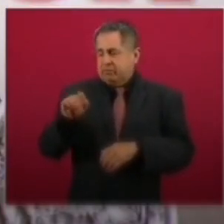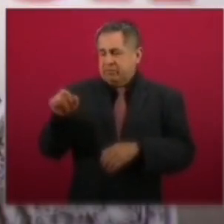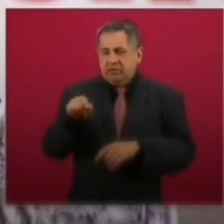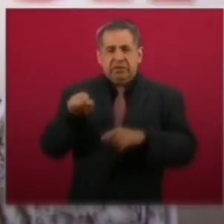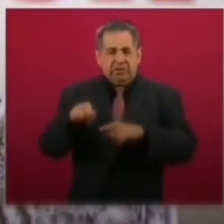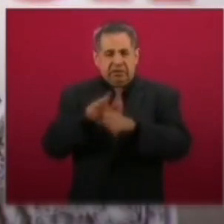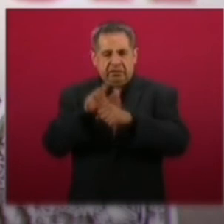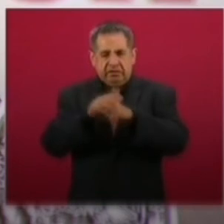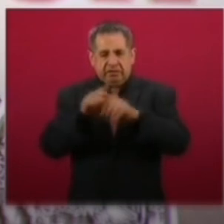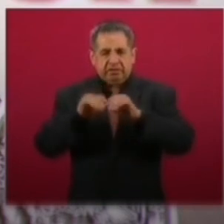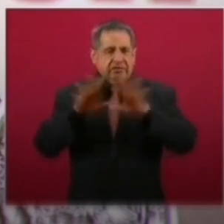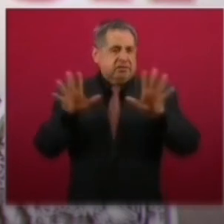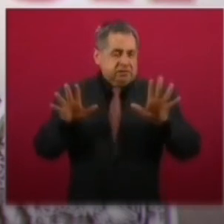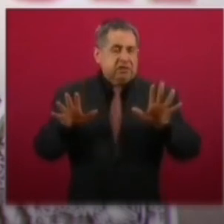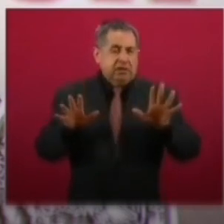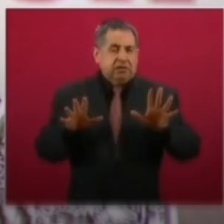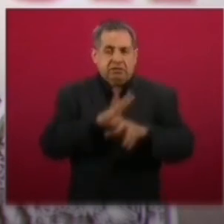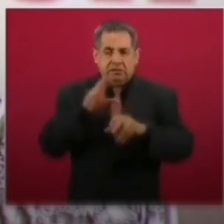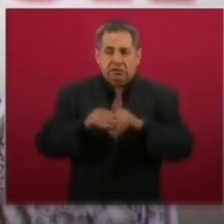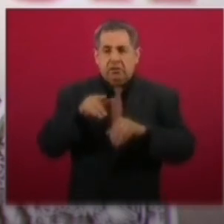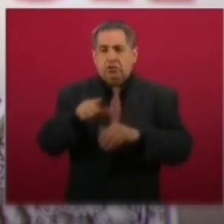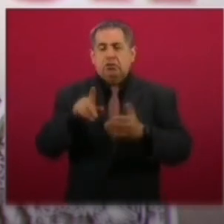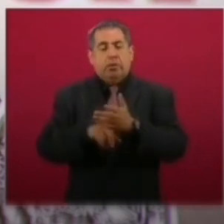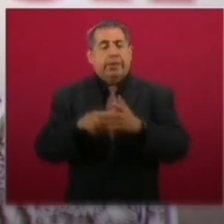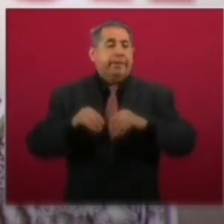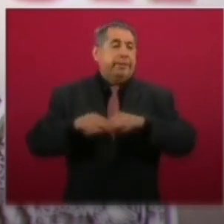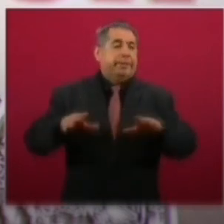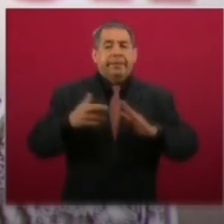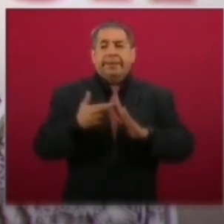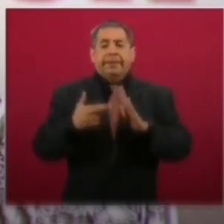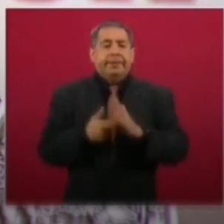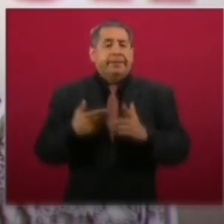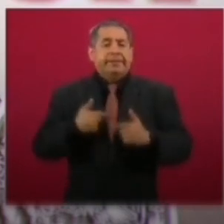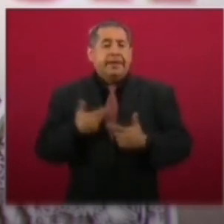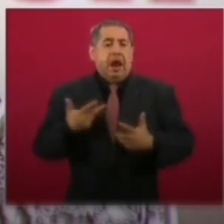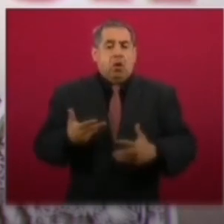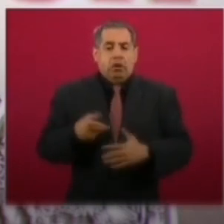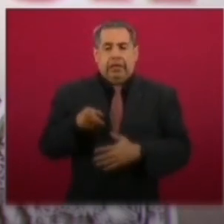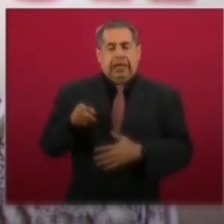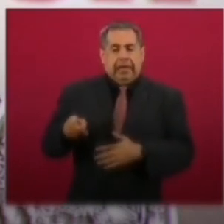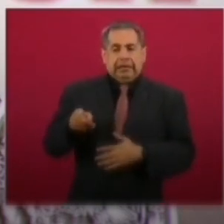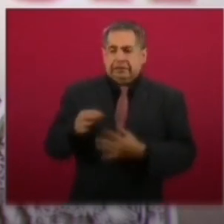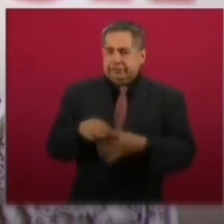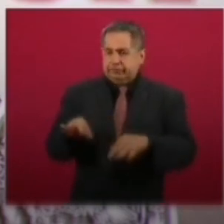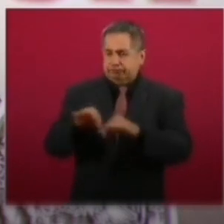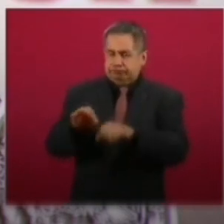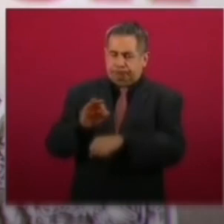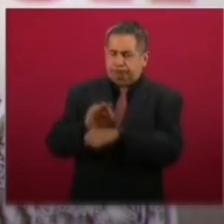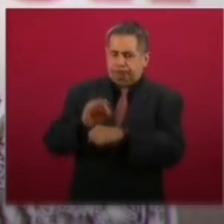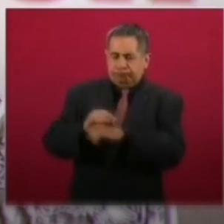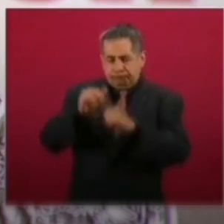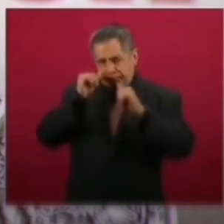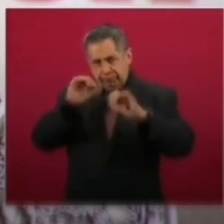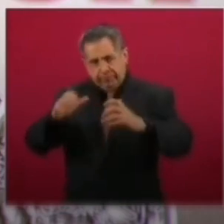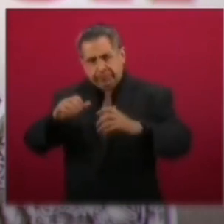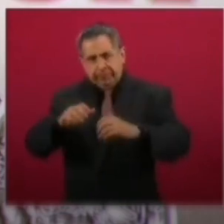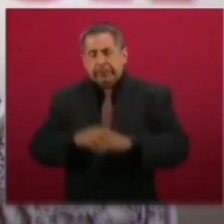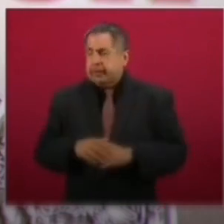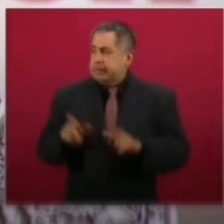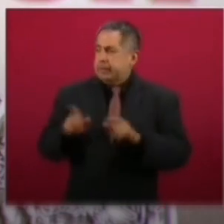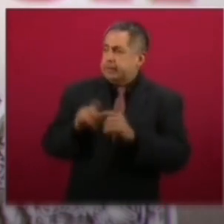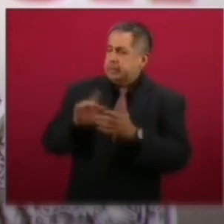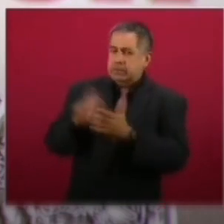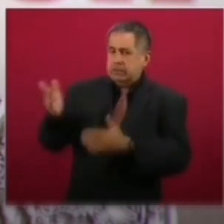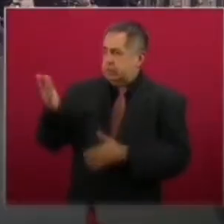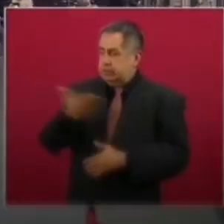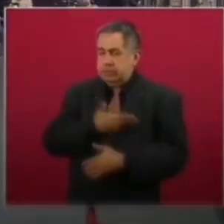poder encontrar información relacionada con este evento, así como las medidas que se deben de tomar de previsión y atención durante esta contingencia. Muchas